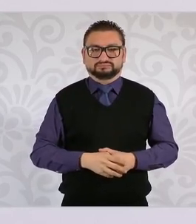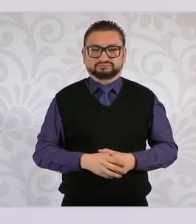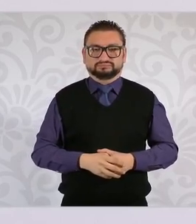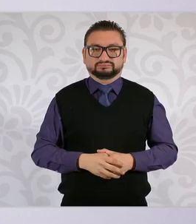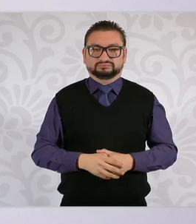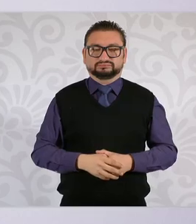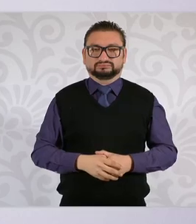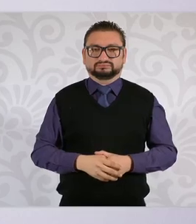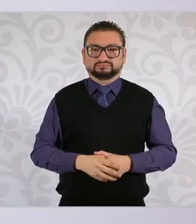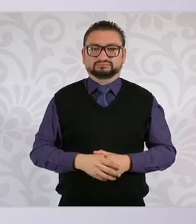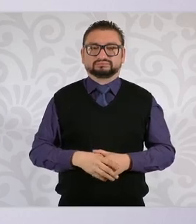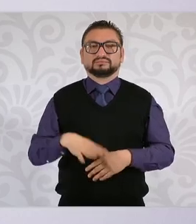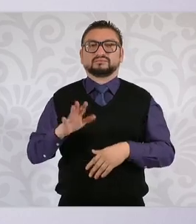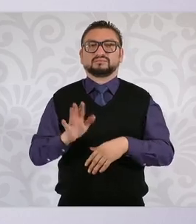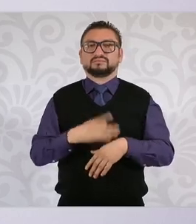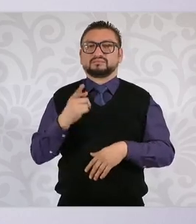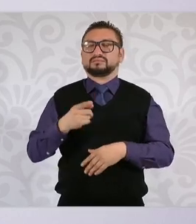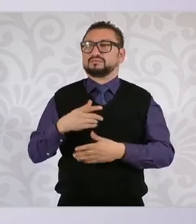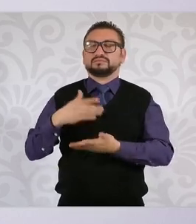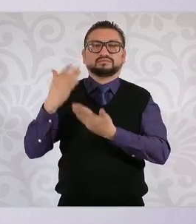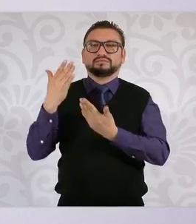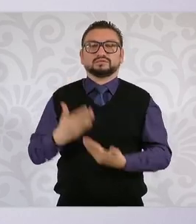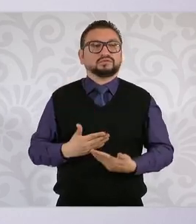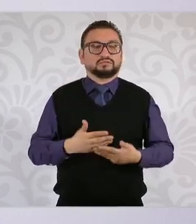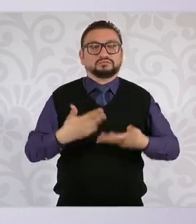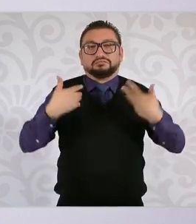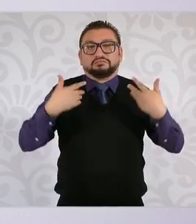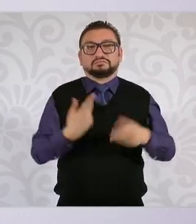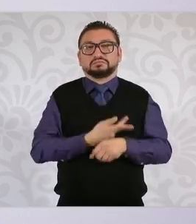que llegó con el haiga sido como haiga sido.